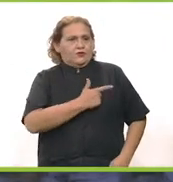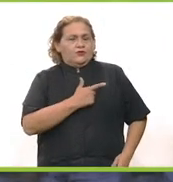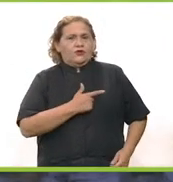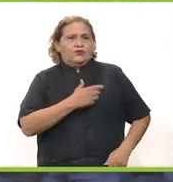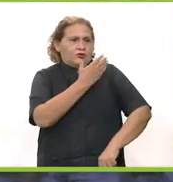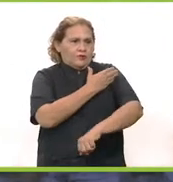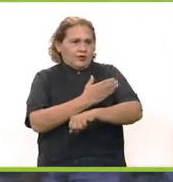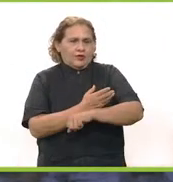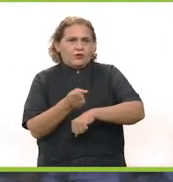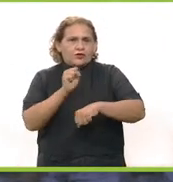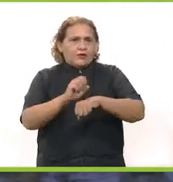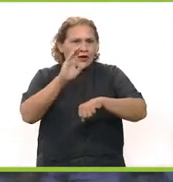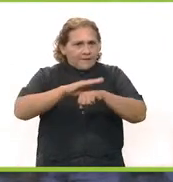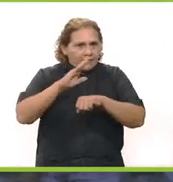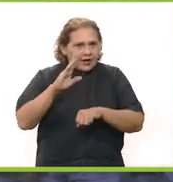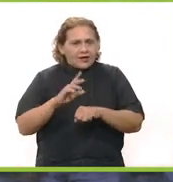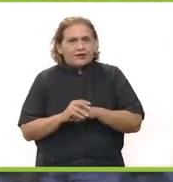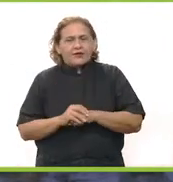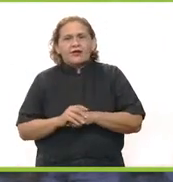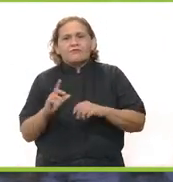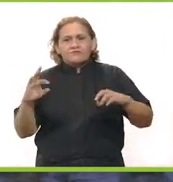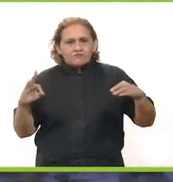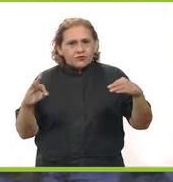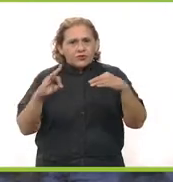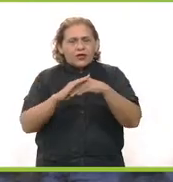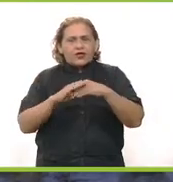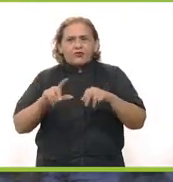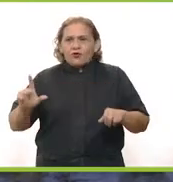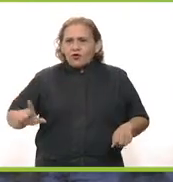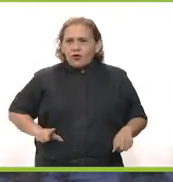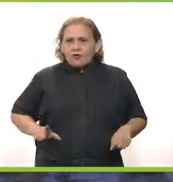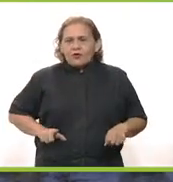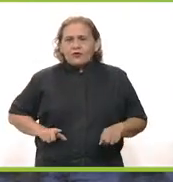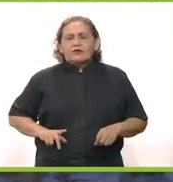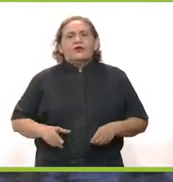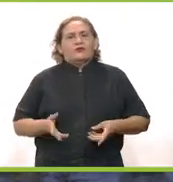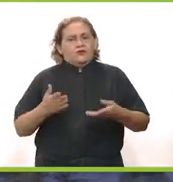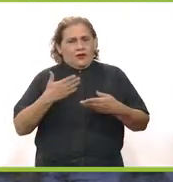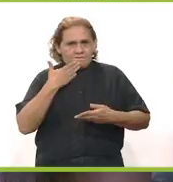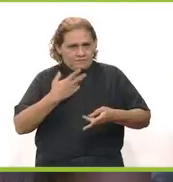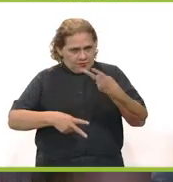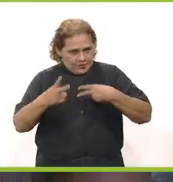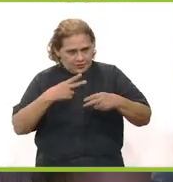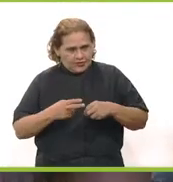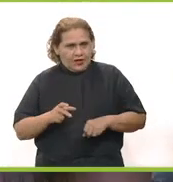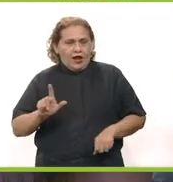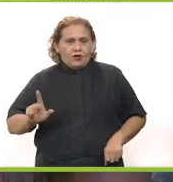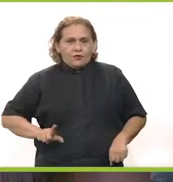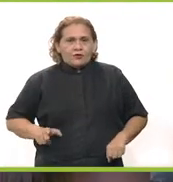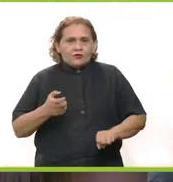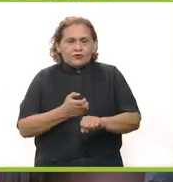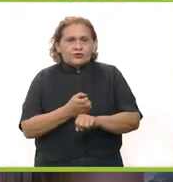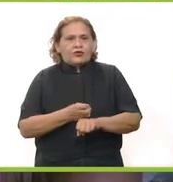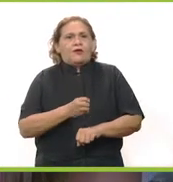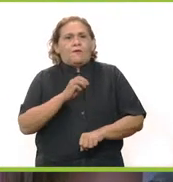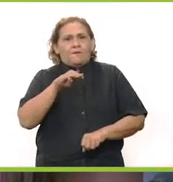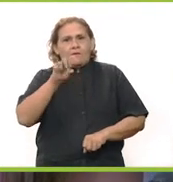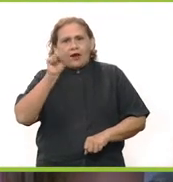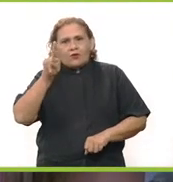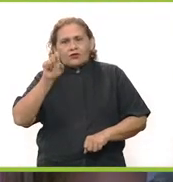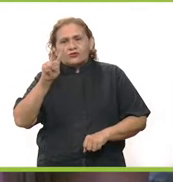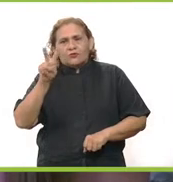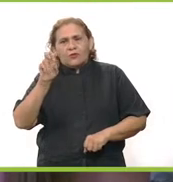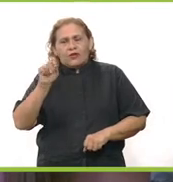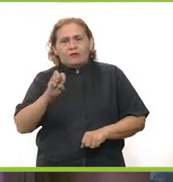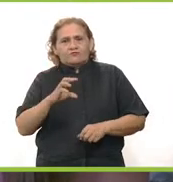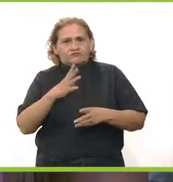Muy buenas noches, qué gusto que nos acompañe en una semana más, esto es Directo con el Gober, por supuesto, le doy la más cordial bienvenida al gobernador del